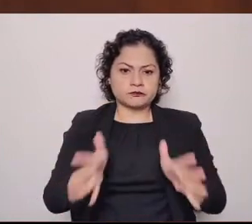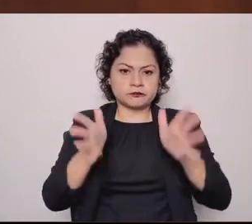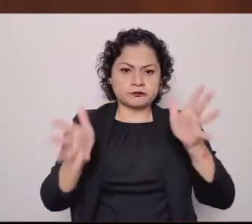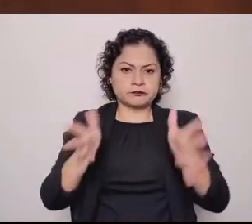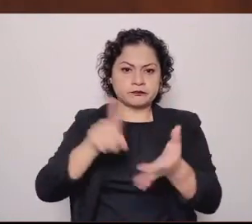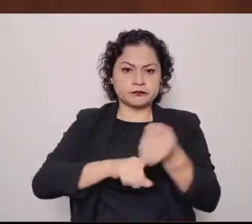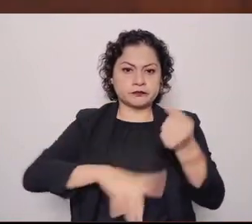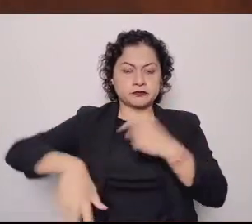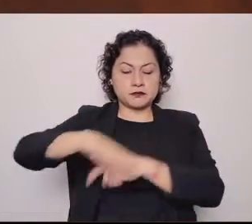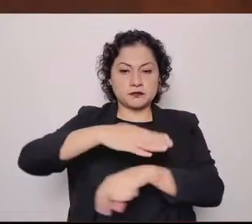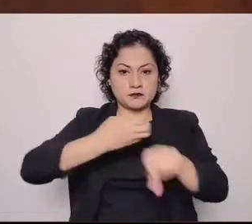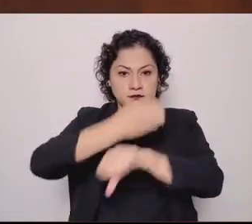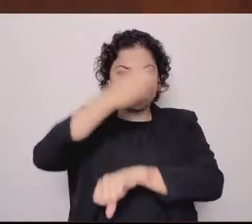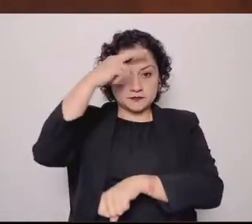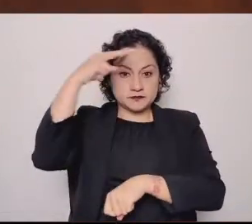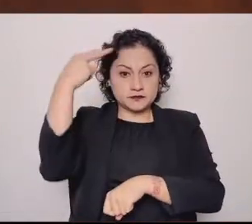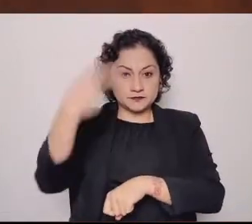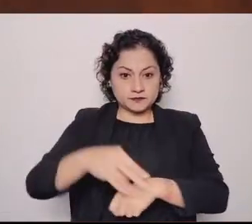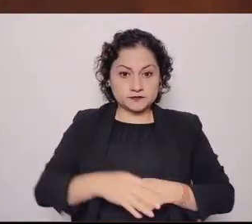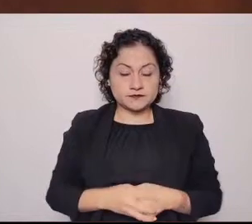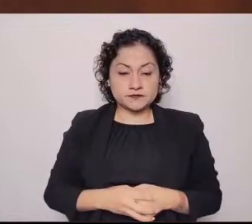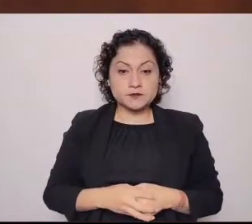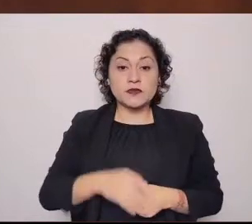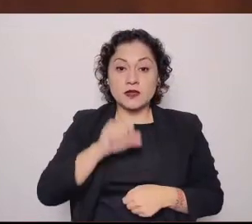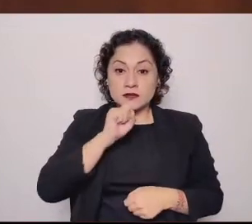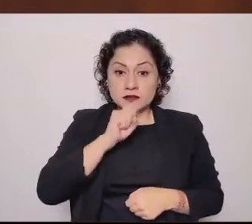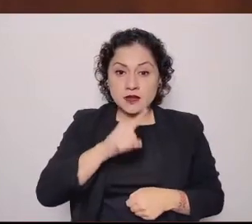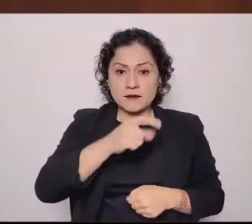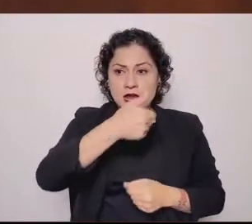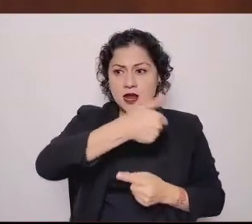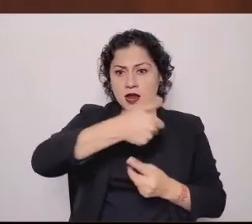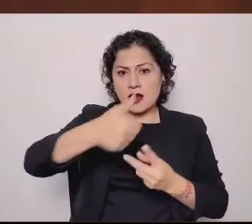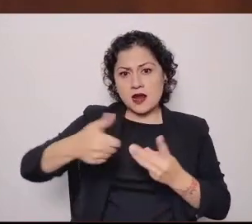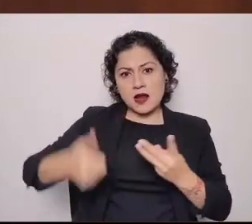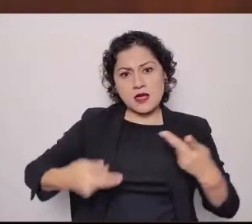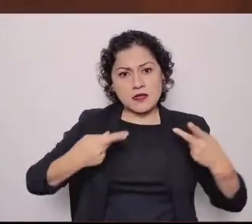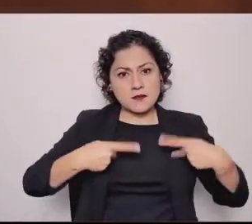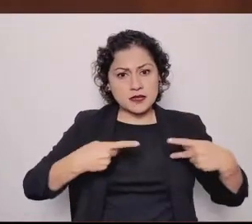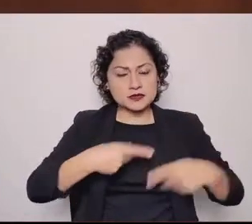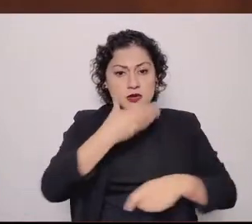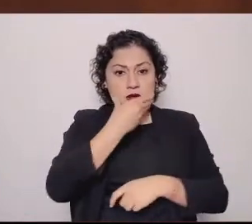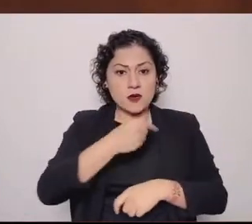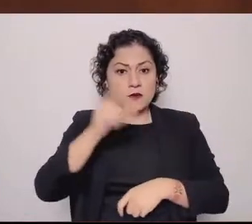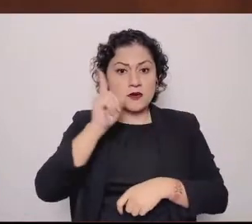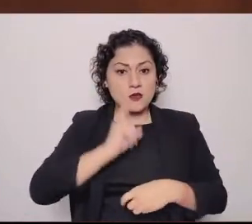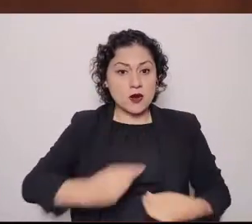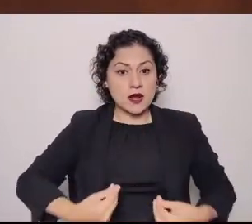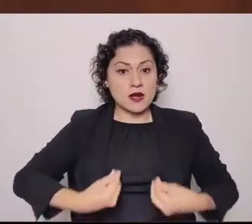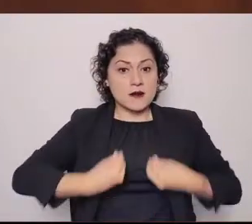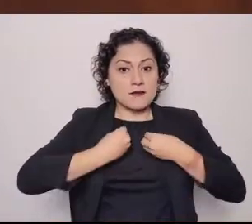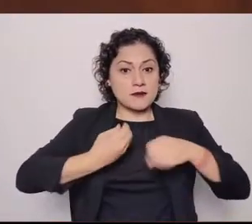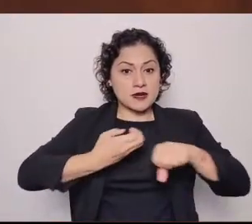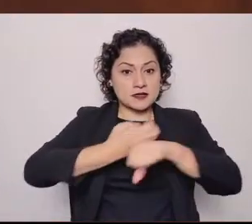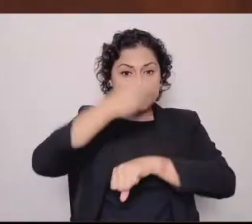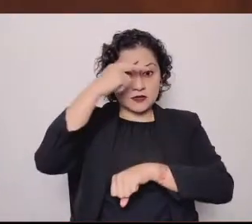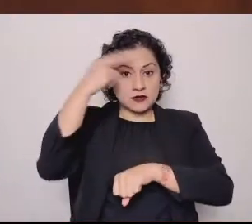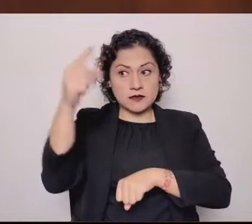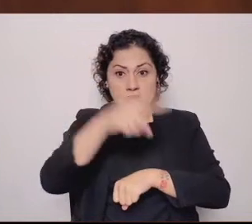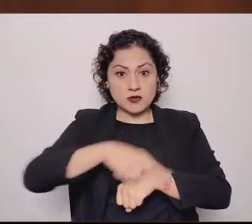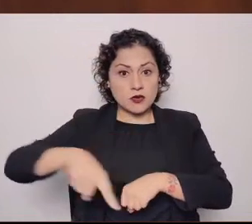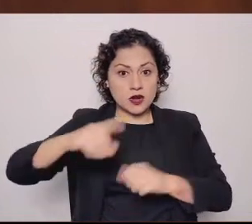y cada uno de los ciudadanos y ciudadanas que confiaron en este proyecto que hoy